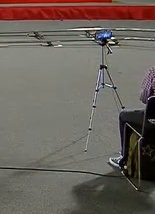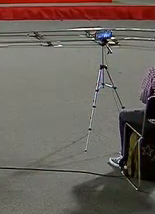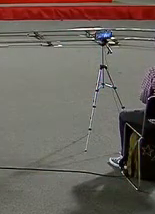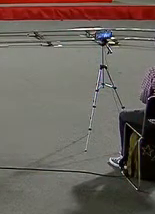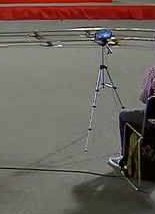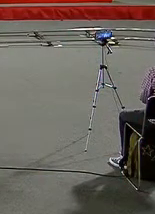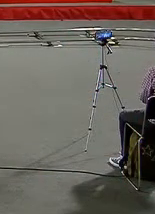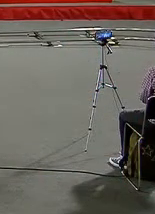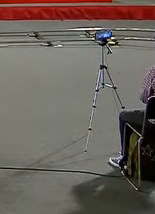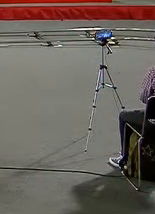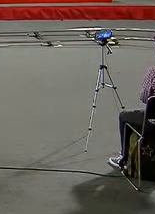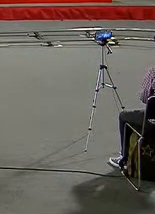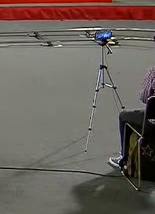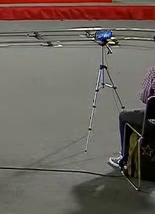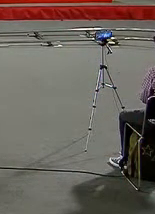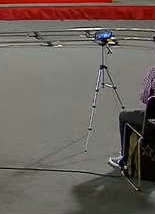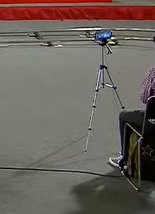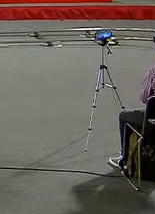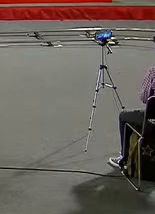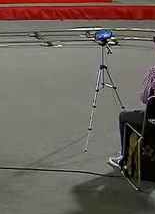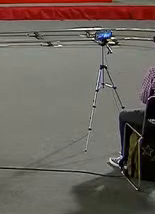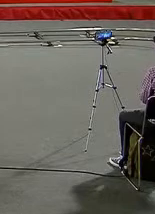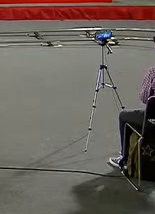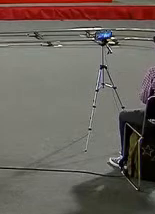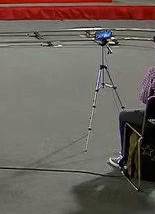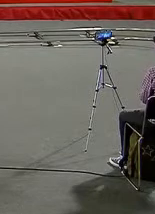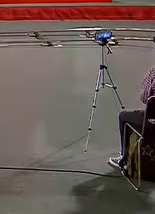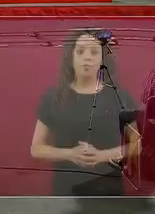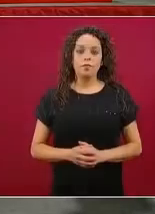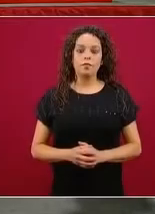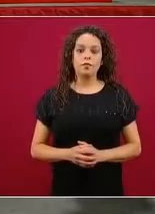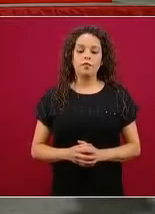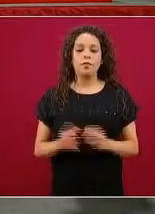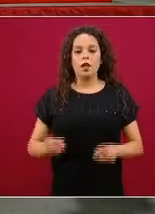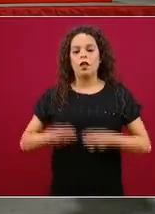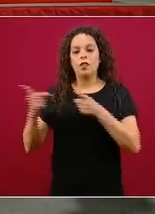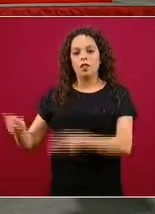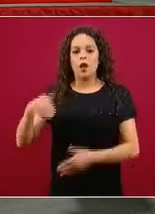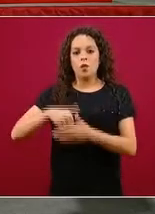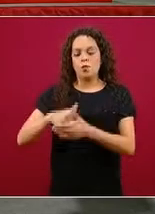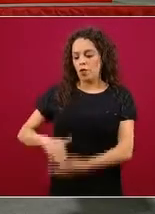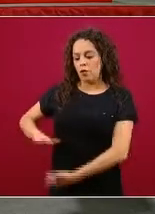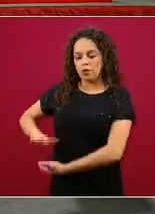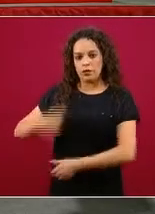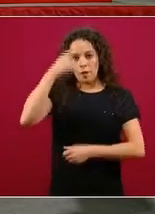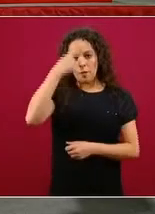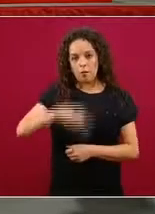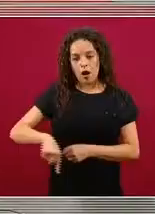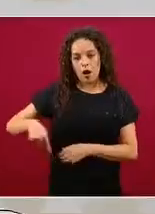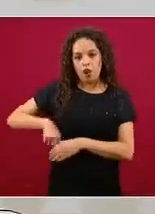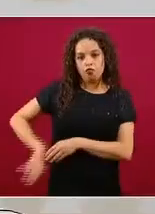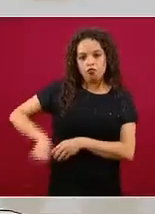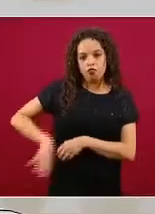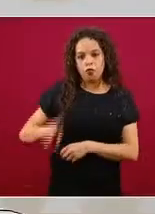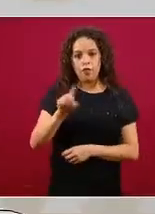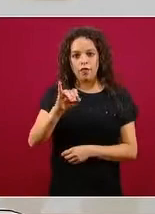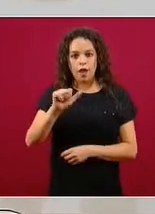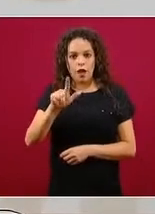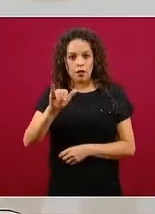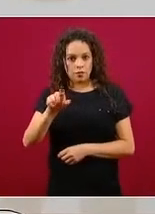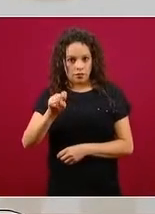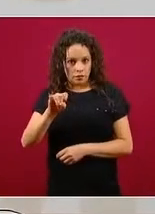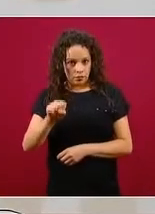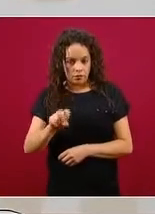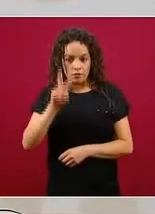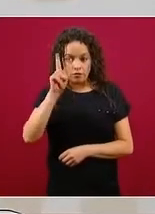le están proporcionando bolsas para la diálisis peritoneal, de acuerdo a la evidencia que me mostraron. Entonces, yo creo que es